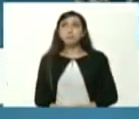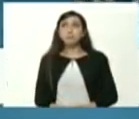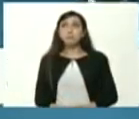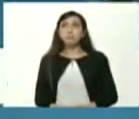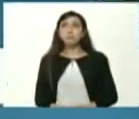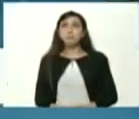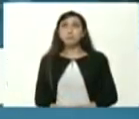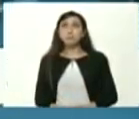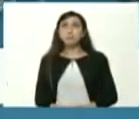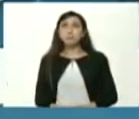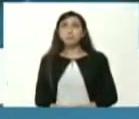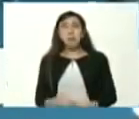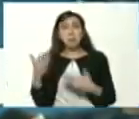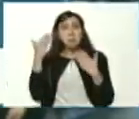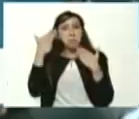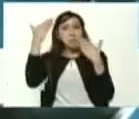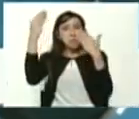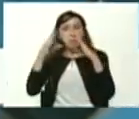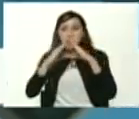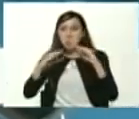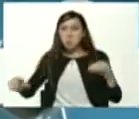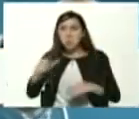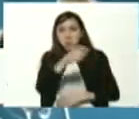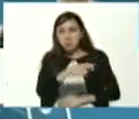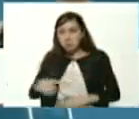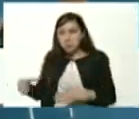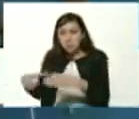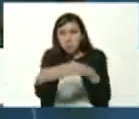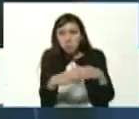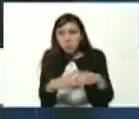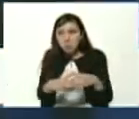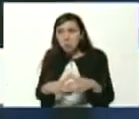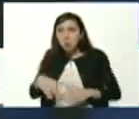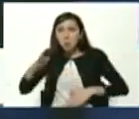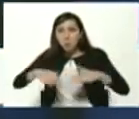Y saludos a todo este grupo musical